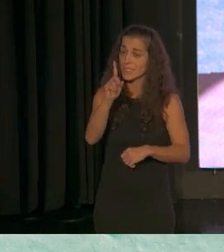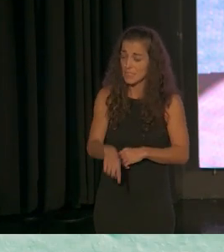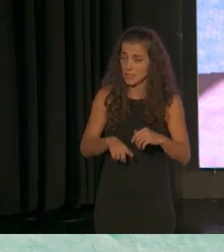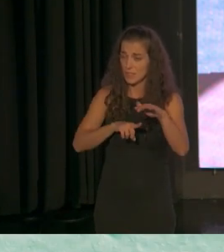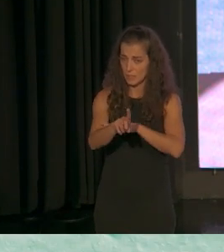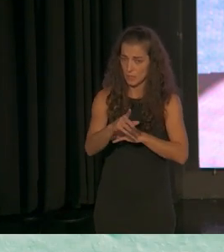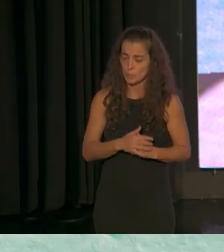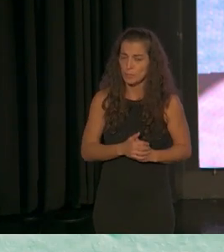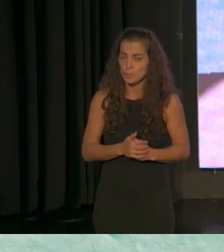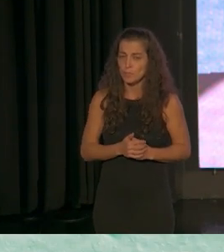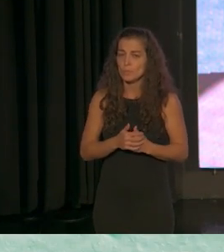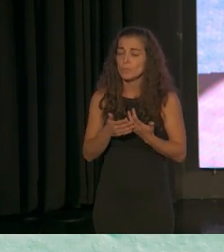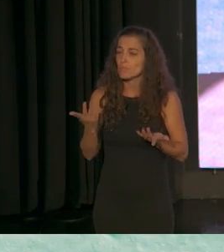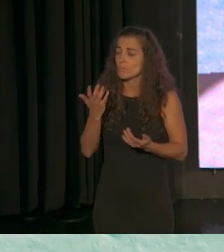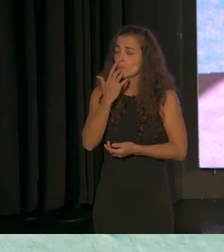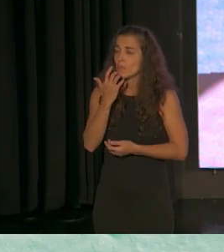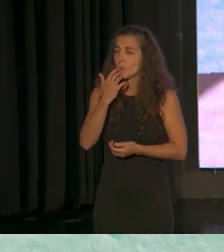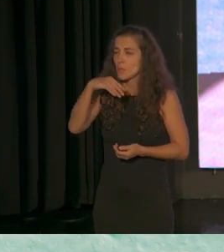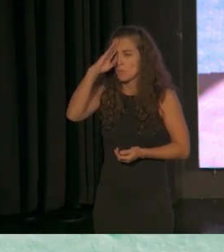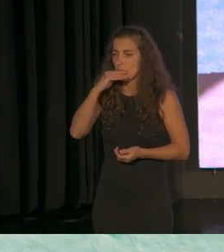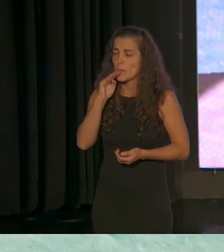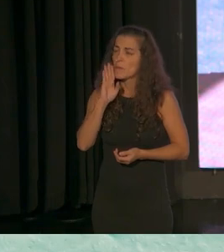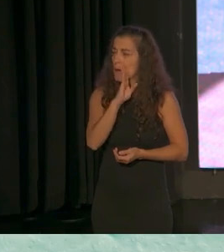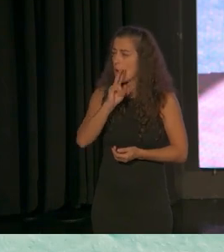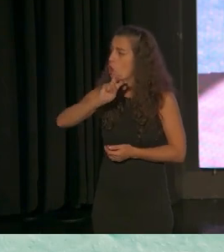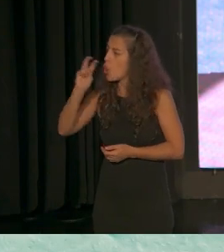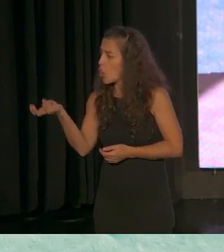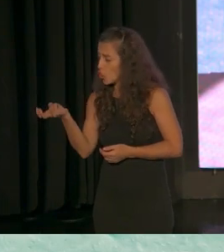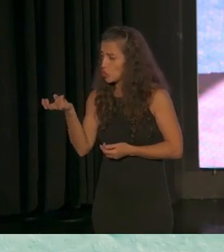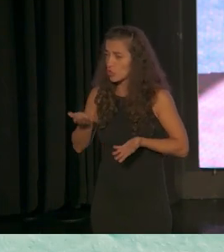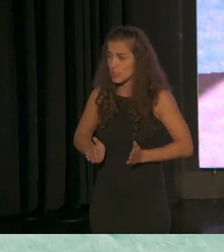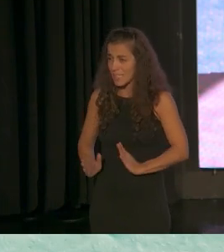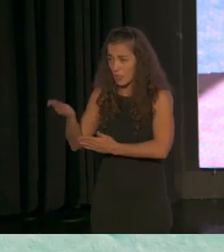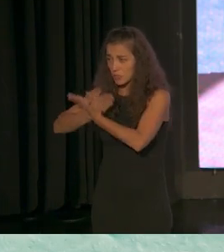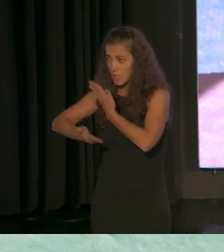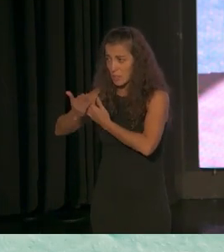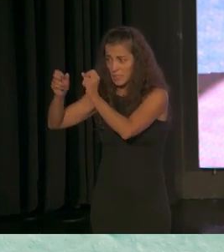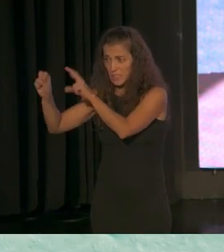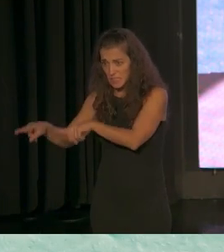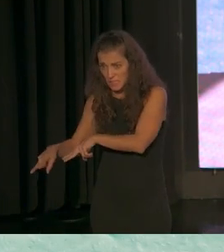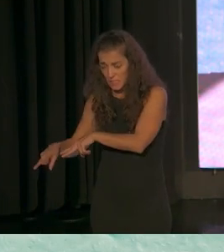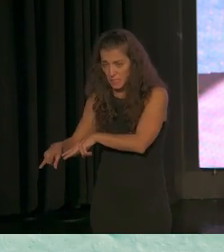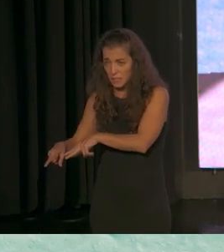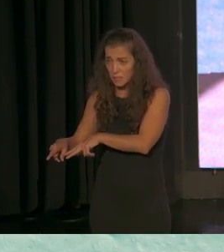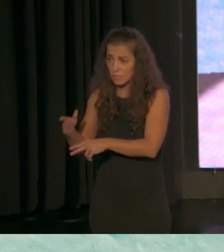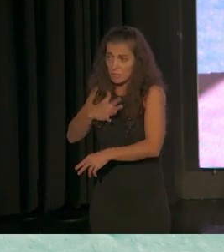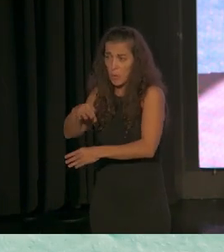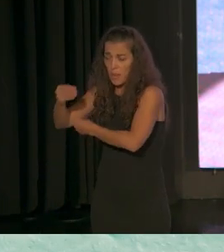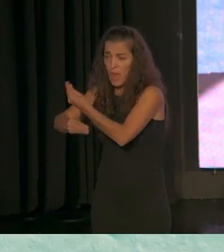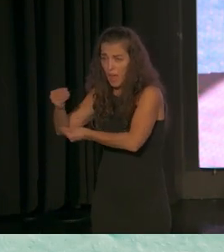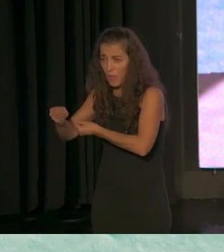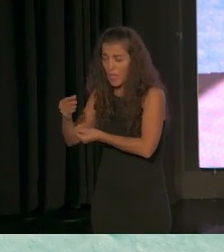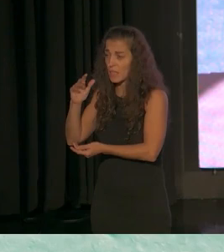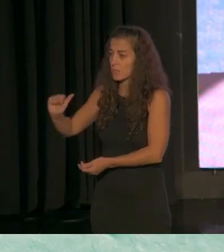lo que puede hacer con otros padres lo que pueden hacer con hijos o hijas sin discapacidad las posibilidades que están en el barrio de